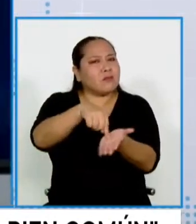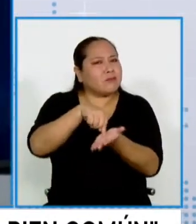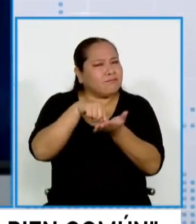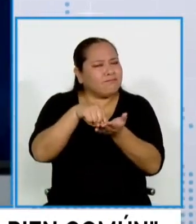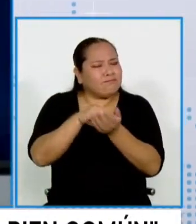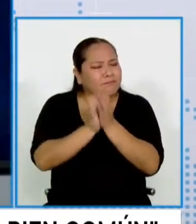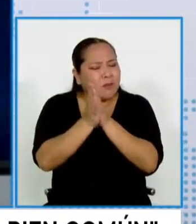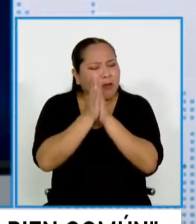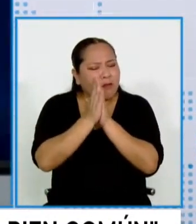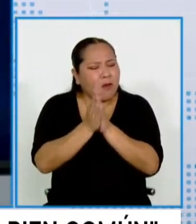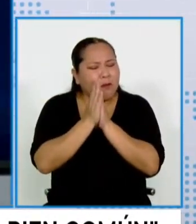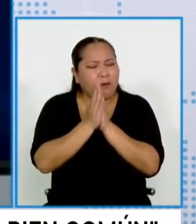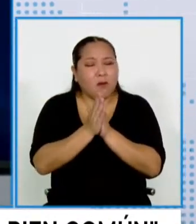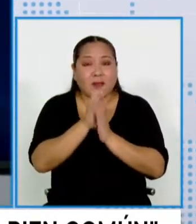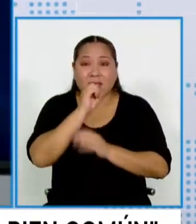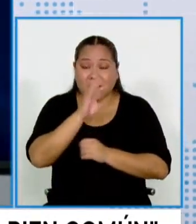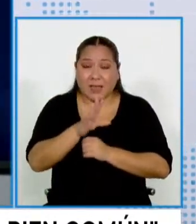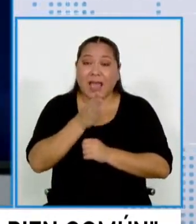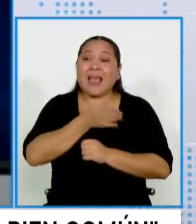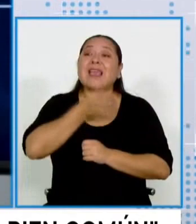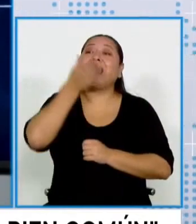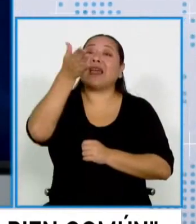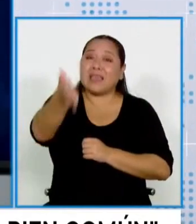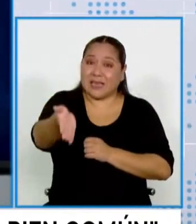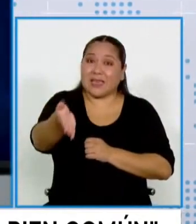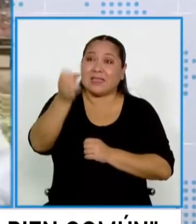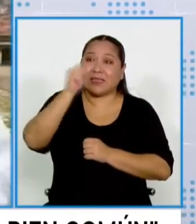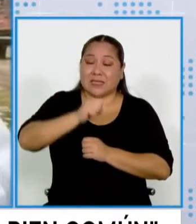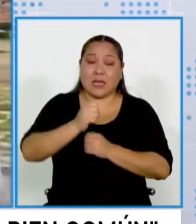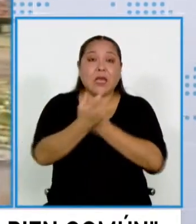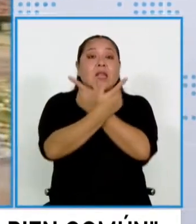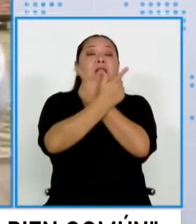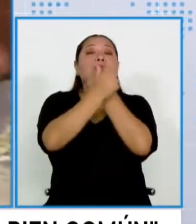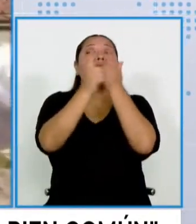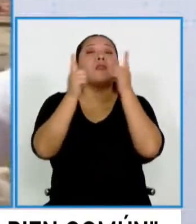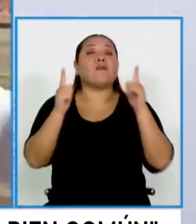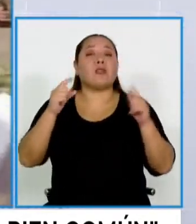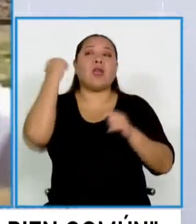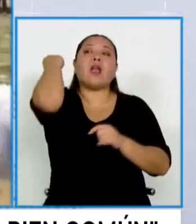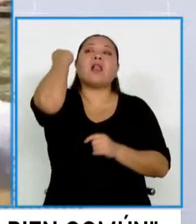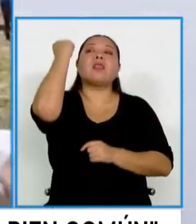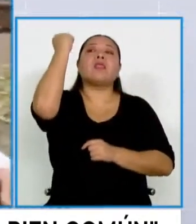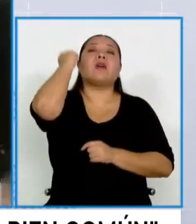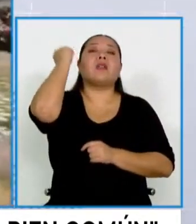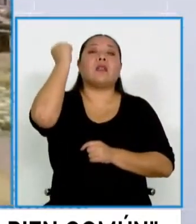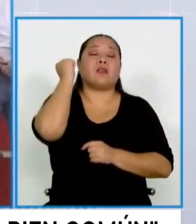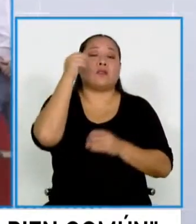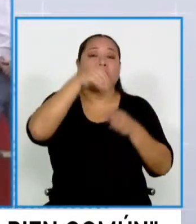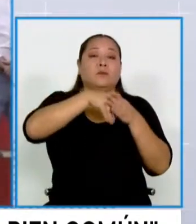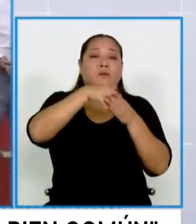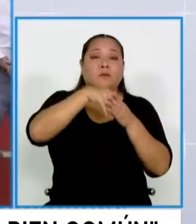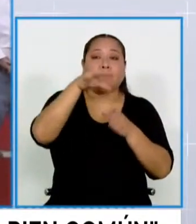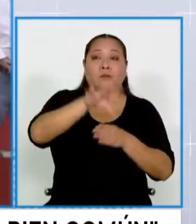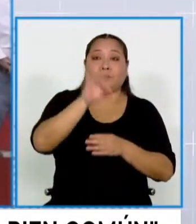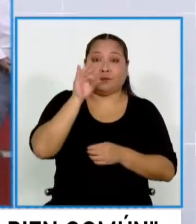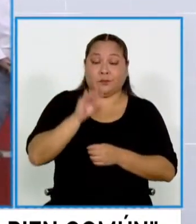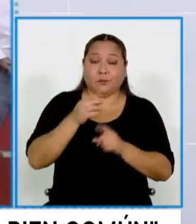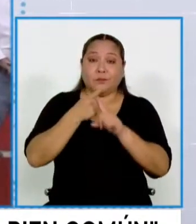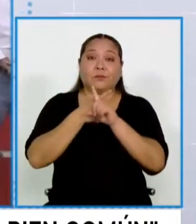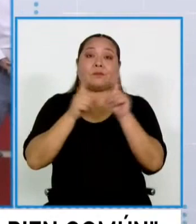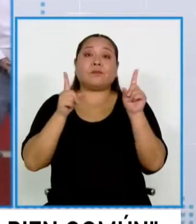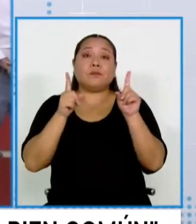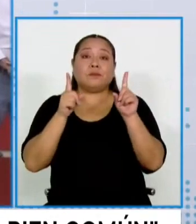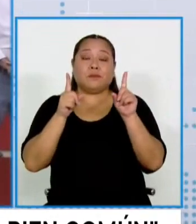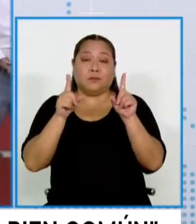Hay que ejercer con libertad nuestro derecho a votar, pero también